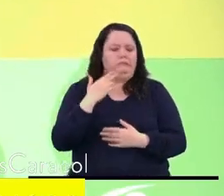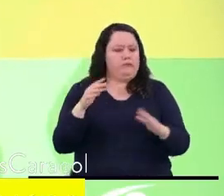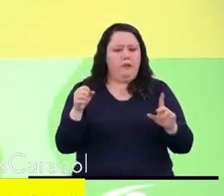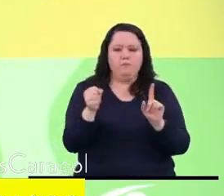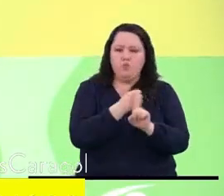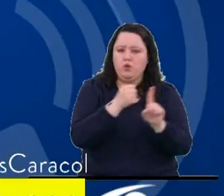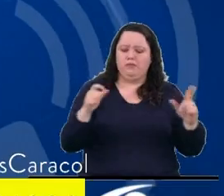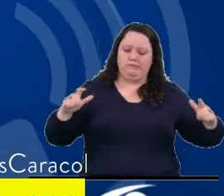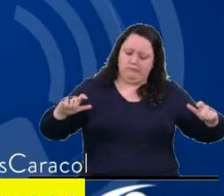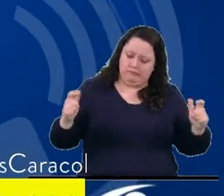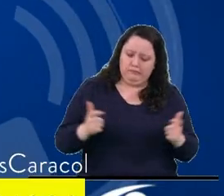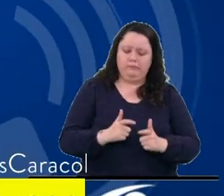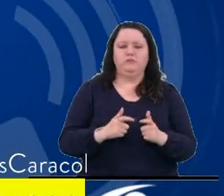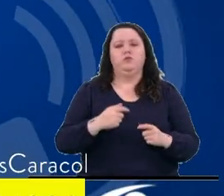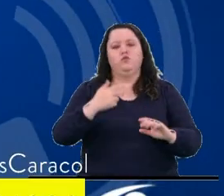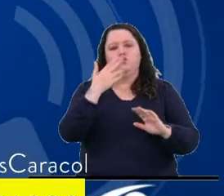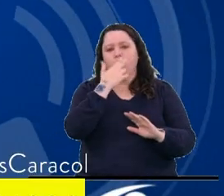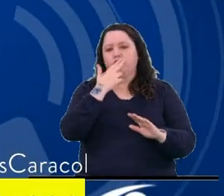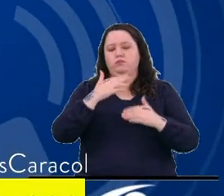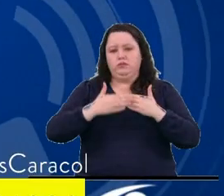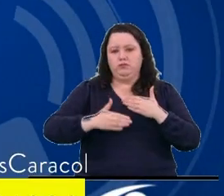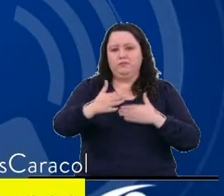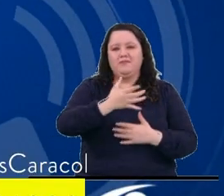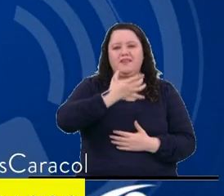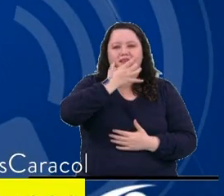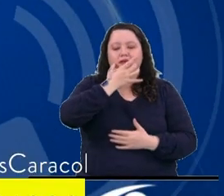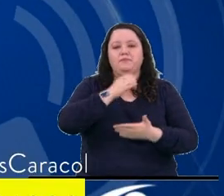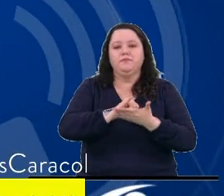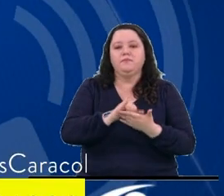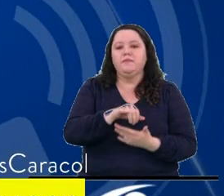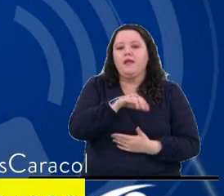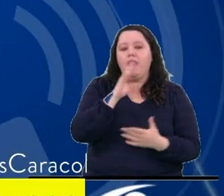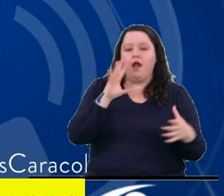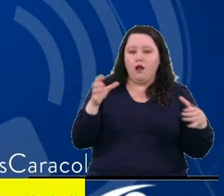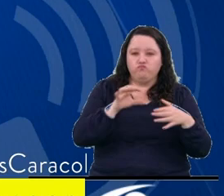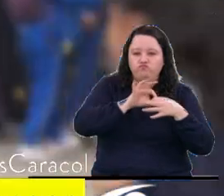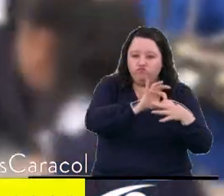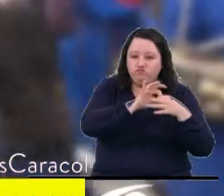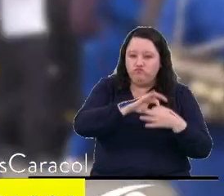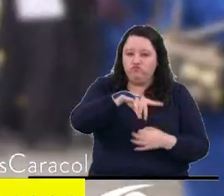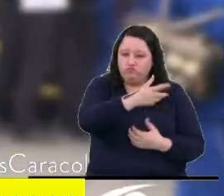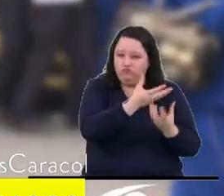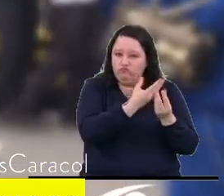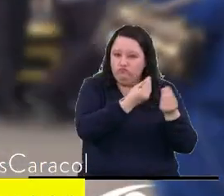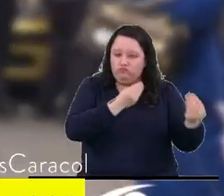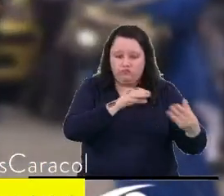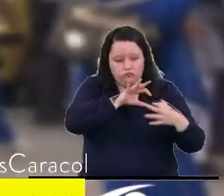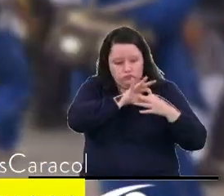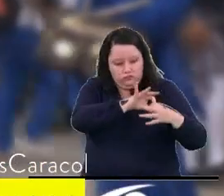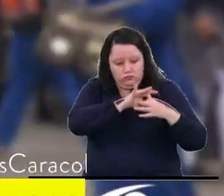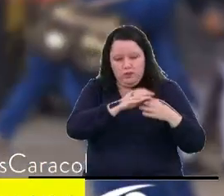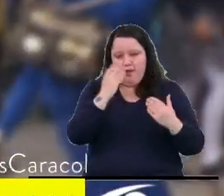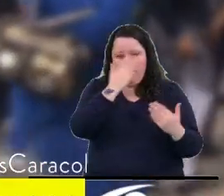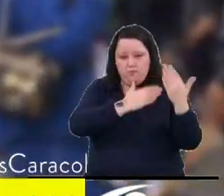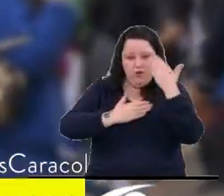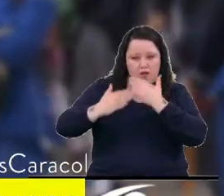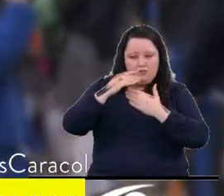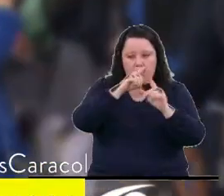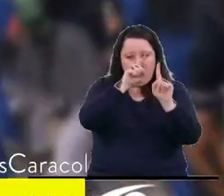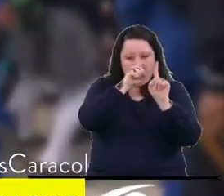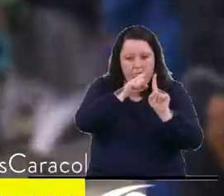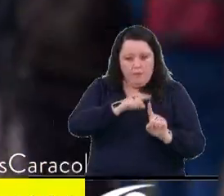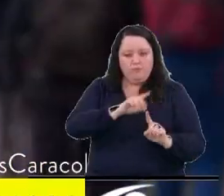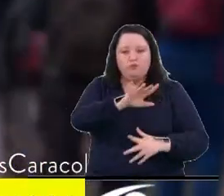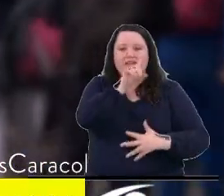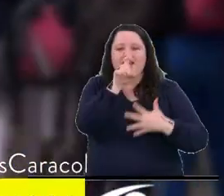matoneo en el país. Trabajar de la mano del ICTES para que tengamos una evaluación más precisa de las